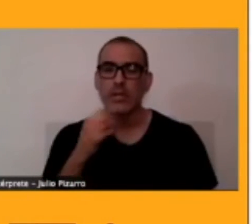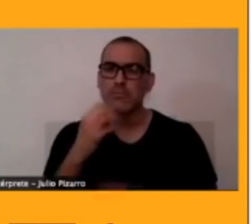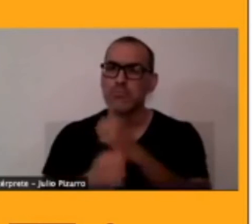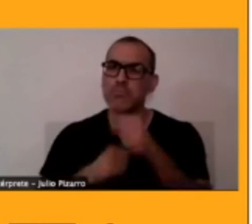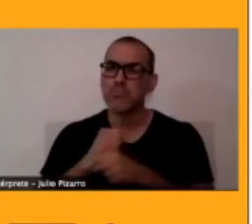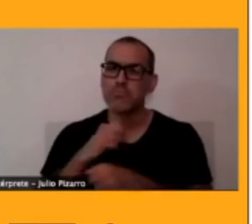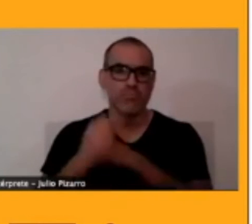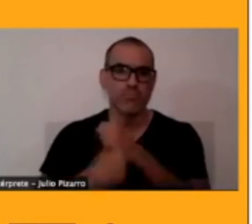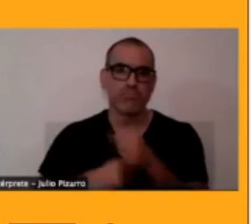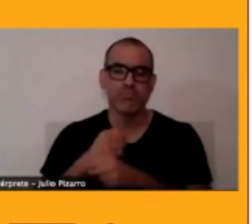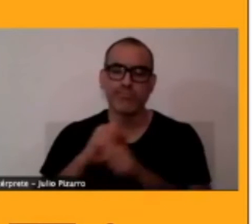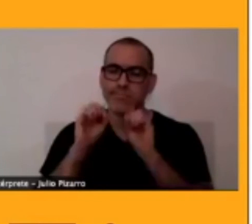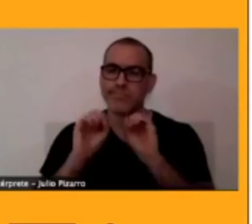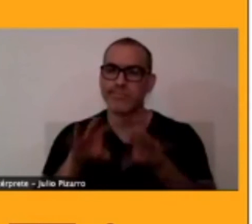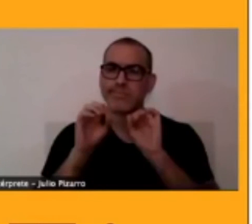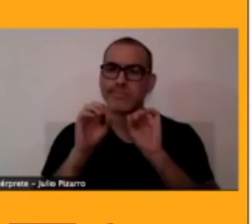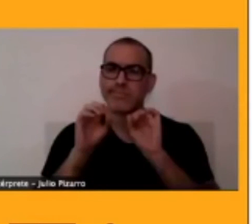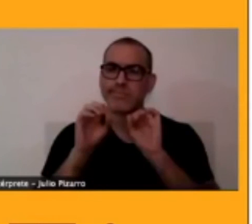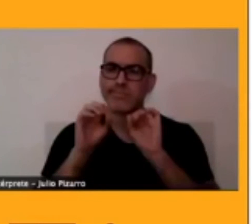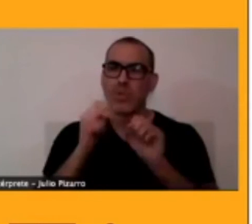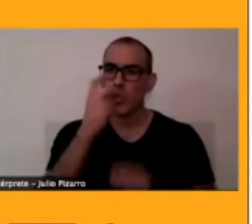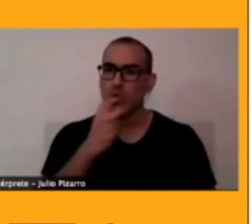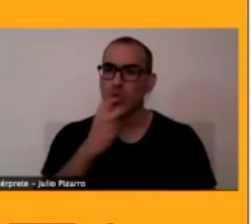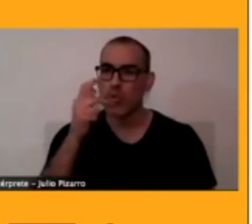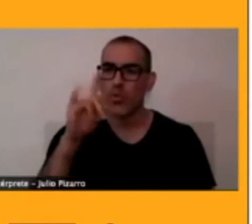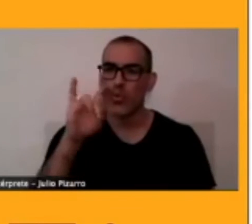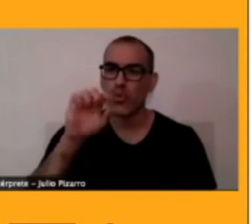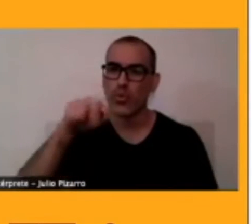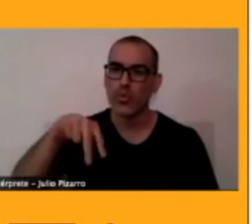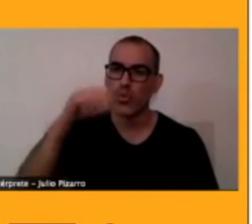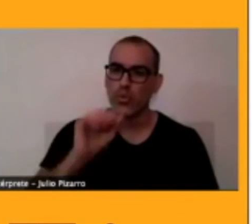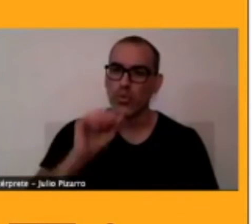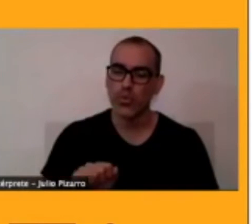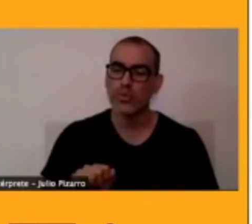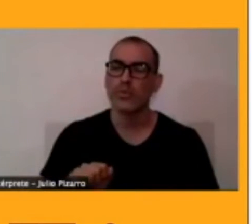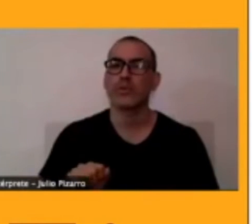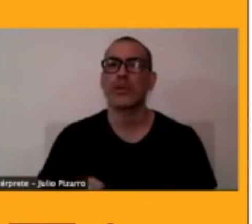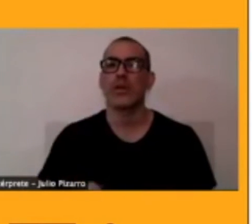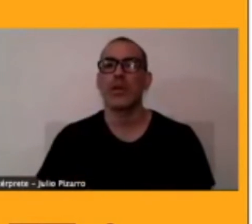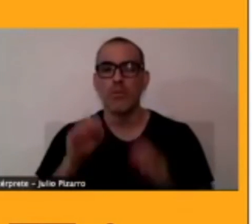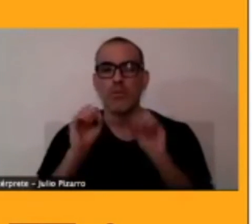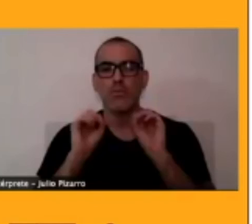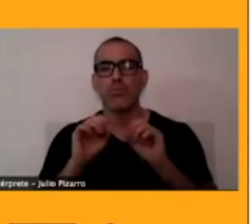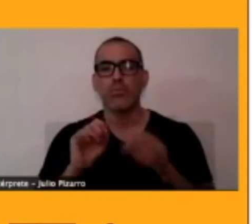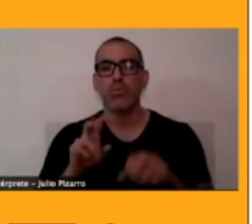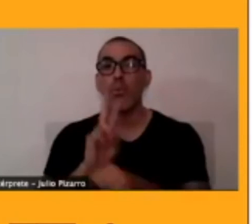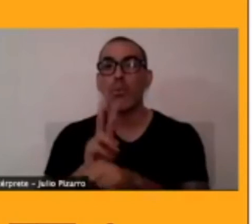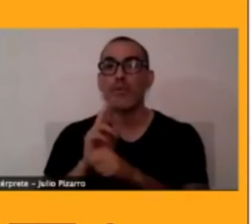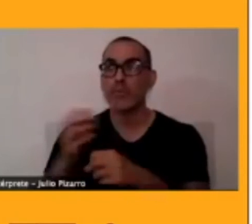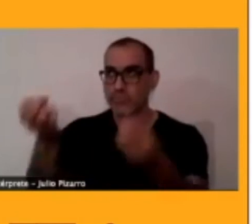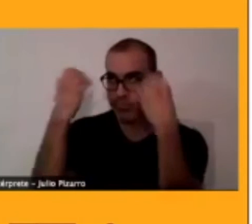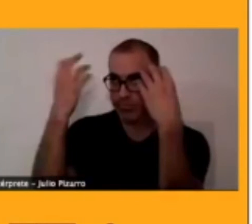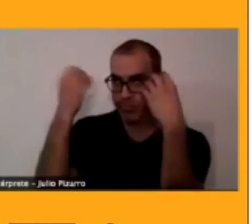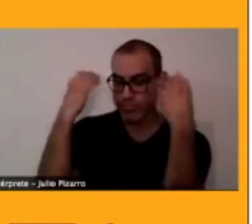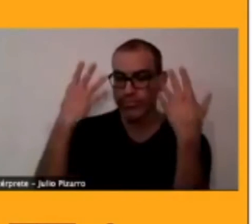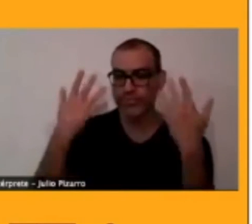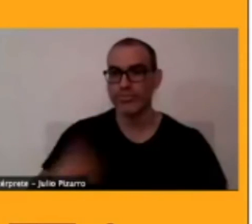profesores escultores y para educadores tradicionales pero que también participan todos los interesados